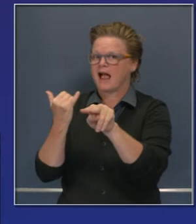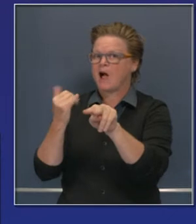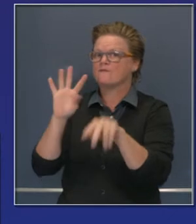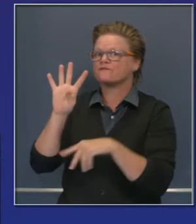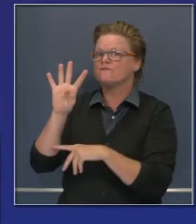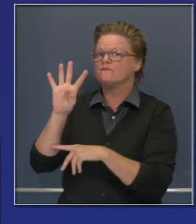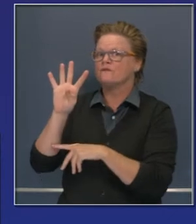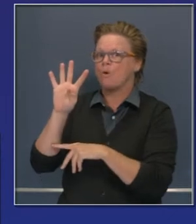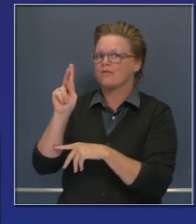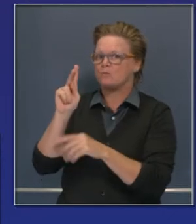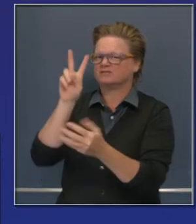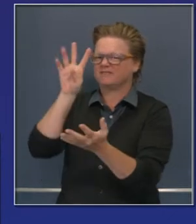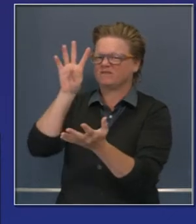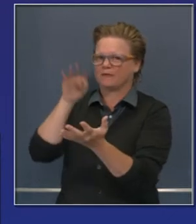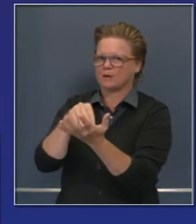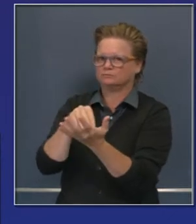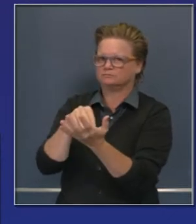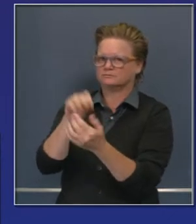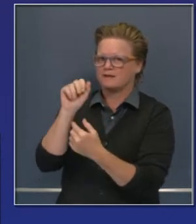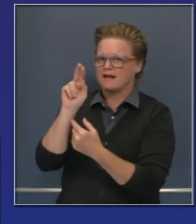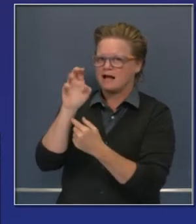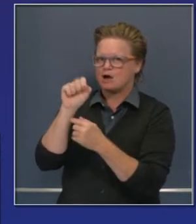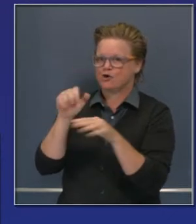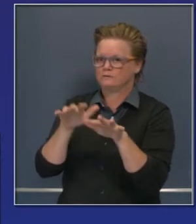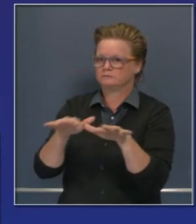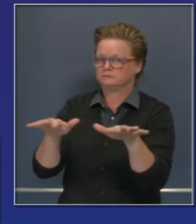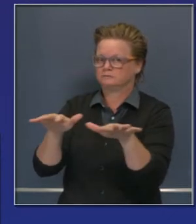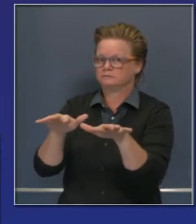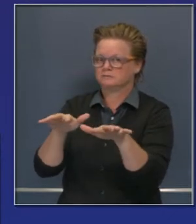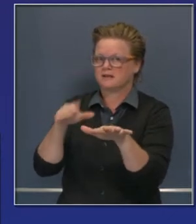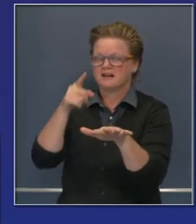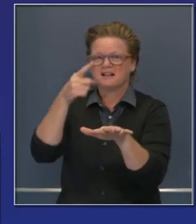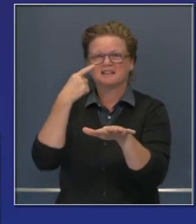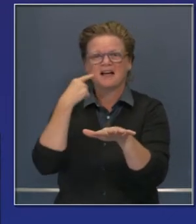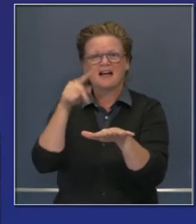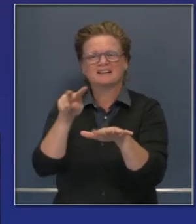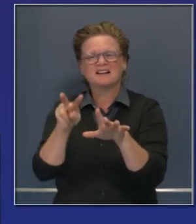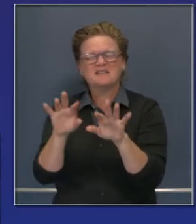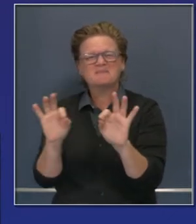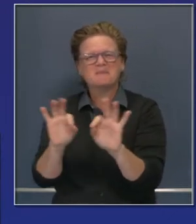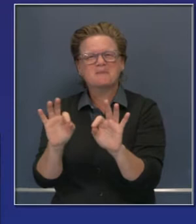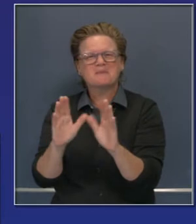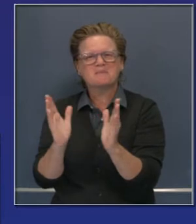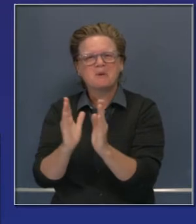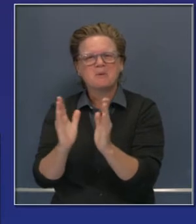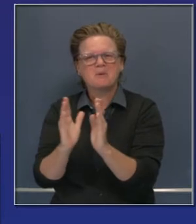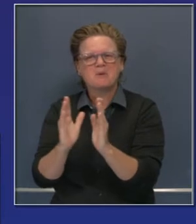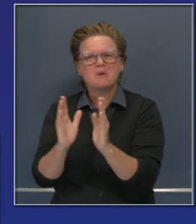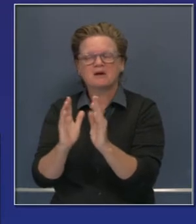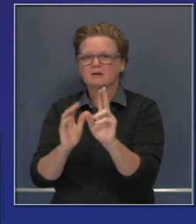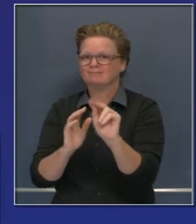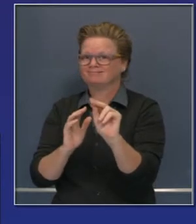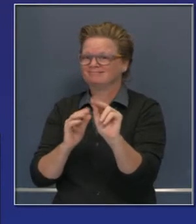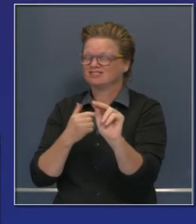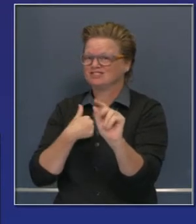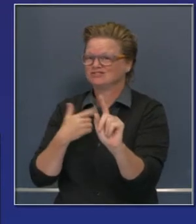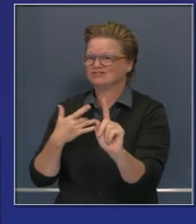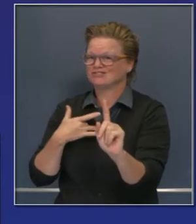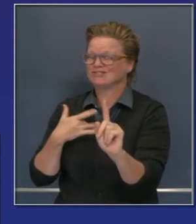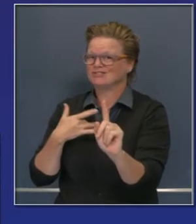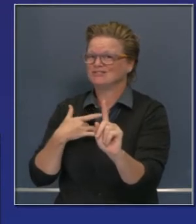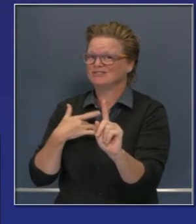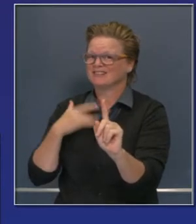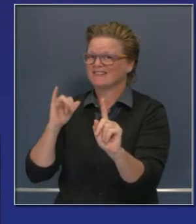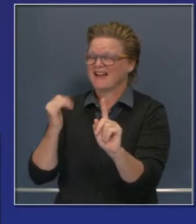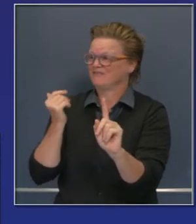unos 4,000 acres calcinados, pequeño comparado a estos otros complejos. Pero es un incendio que nos causa